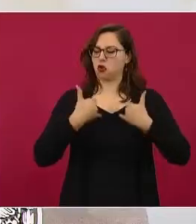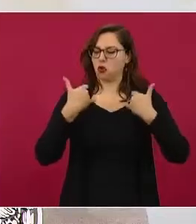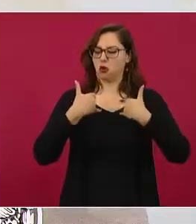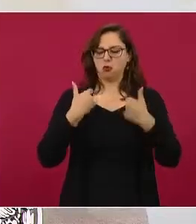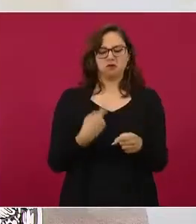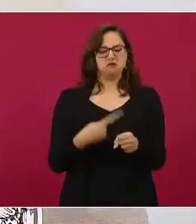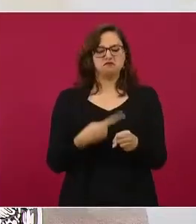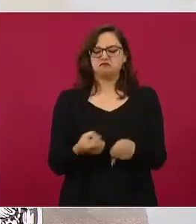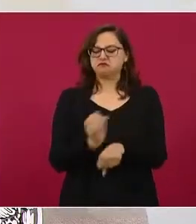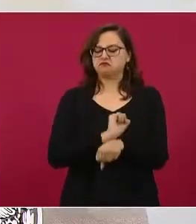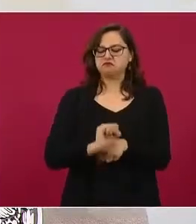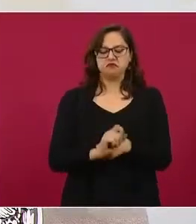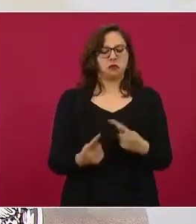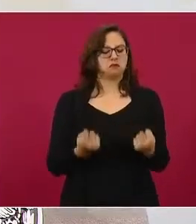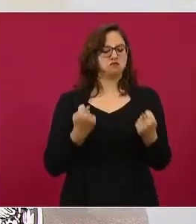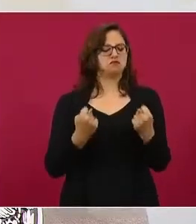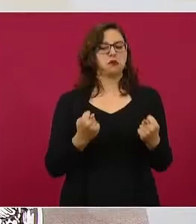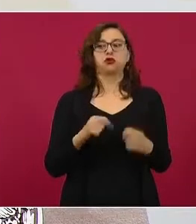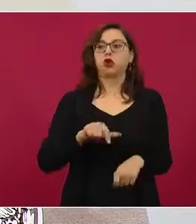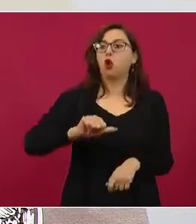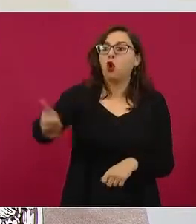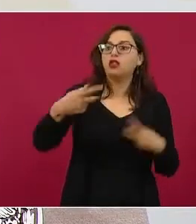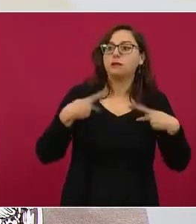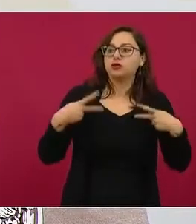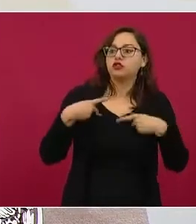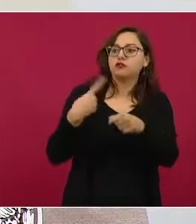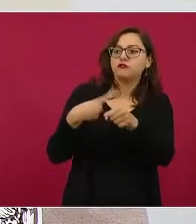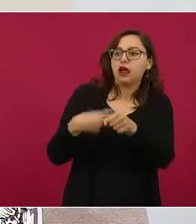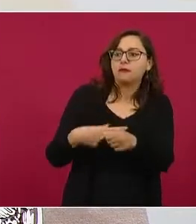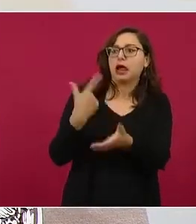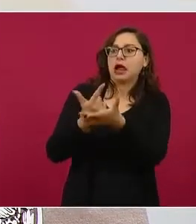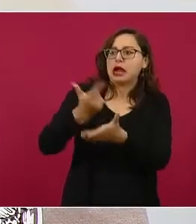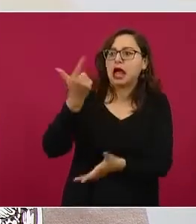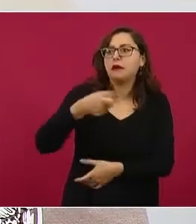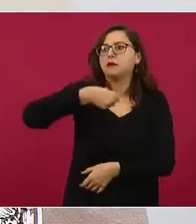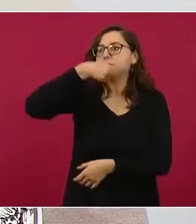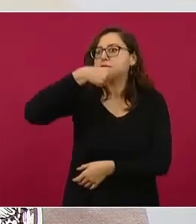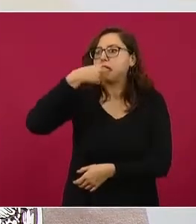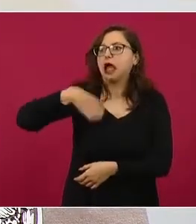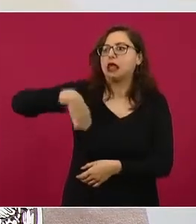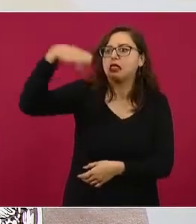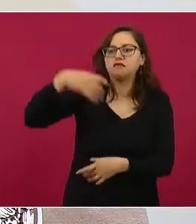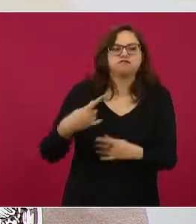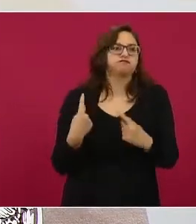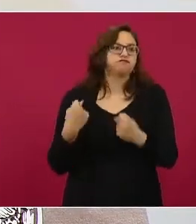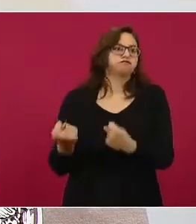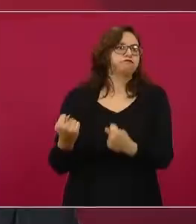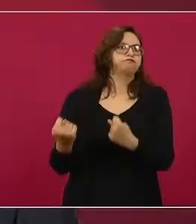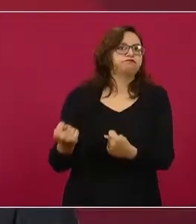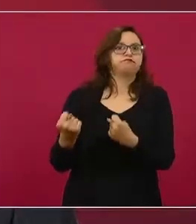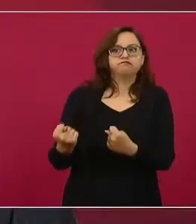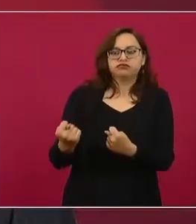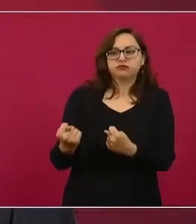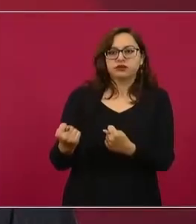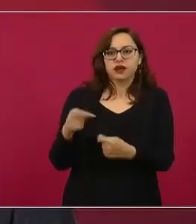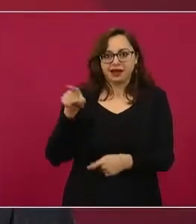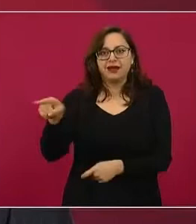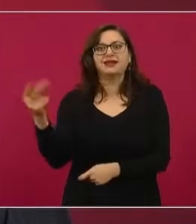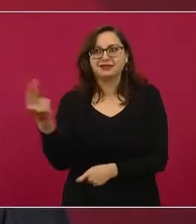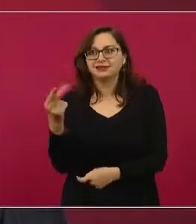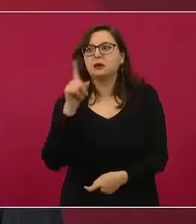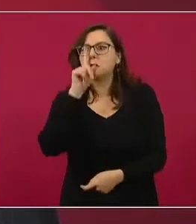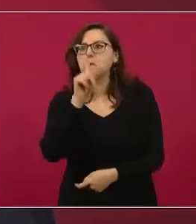es joven o que no es sana y tiene mayor riesgo de complicaciones y tiene la necesidad médica, una mayor utilidad de hacer una prueba.